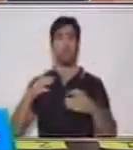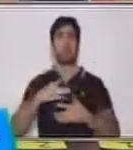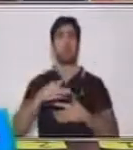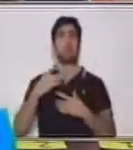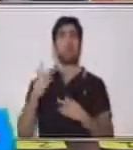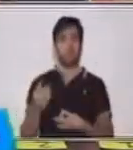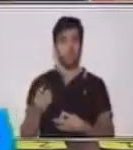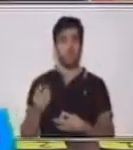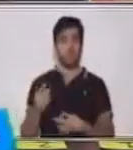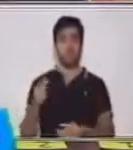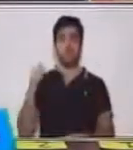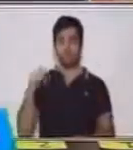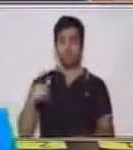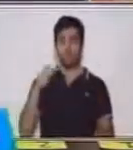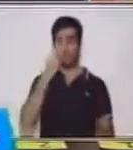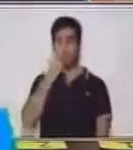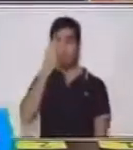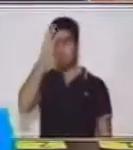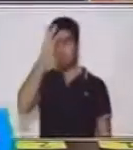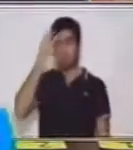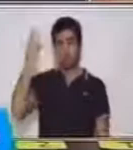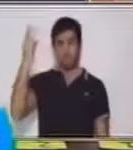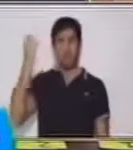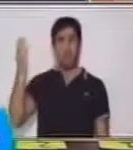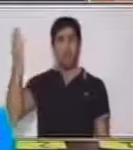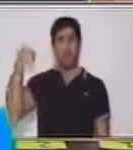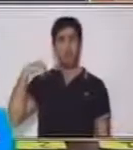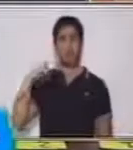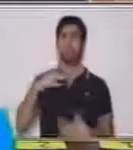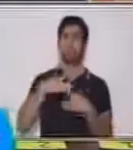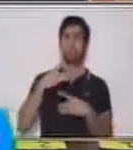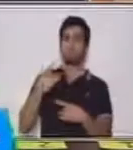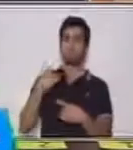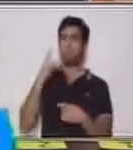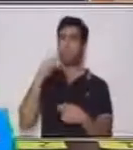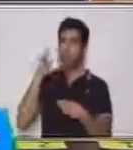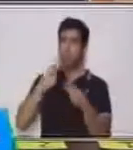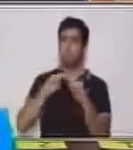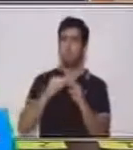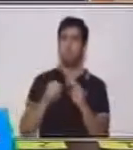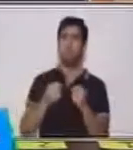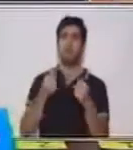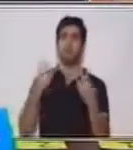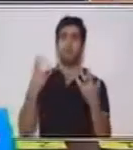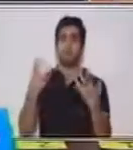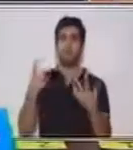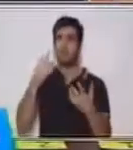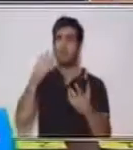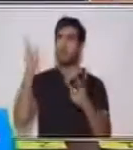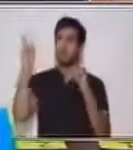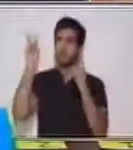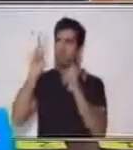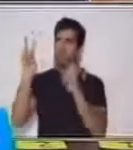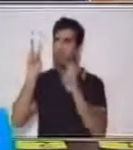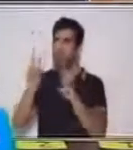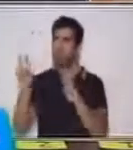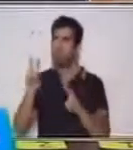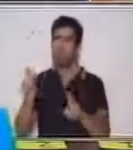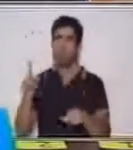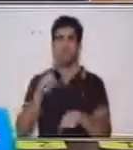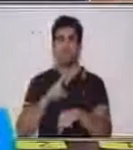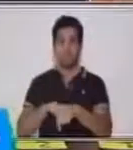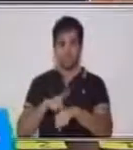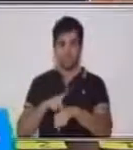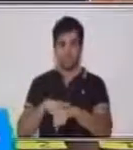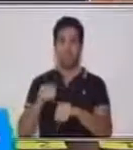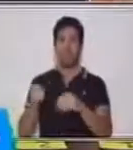Los mayas se interesaron en las matemáticas porque ellos hacían estudios sobre las épocas de